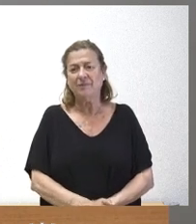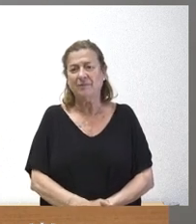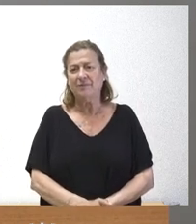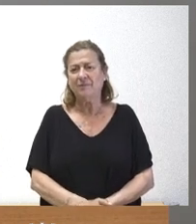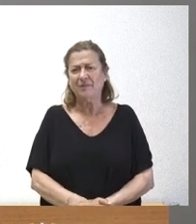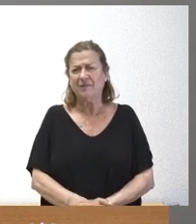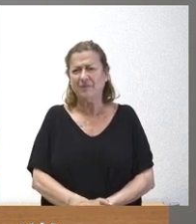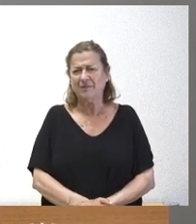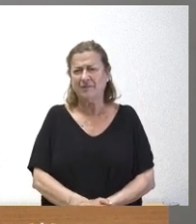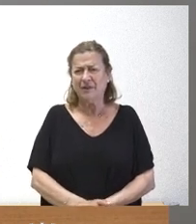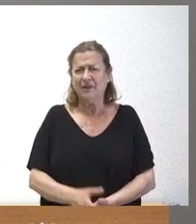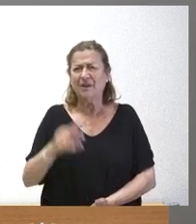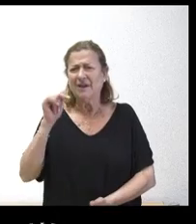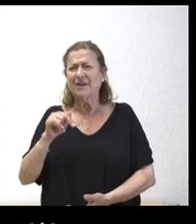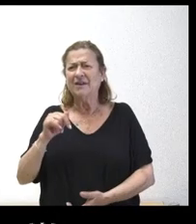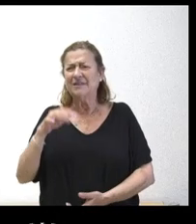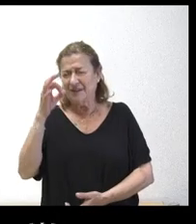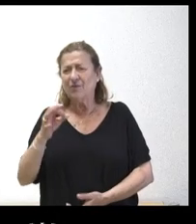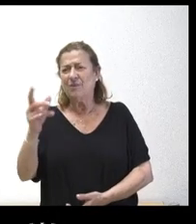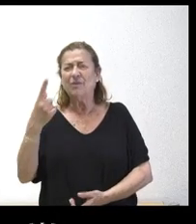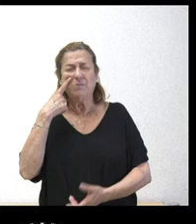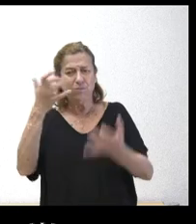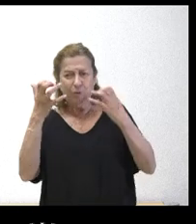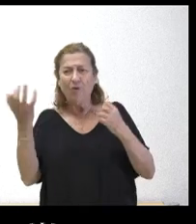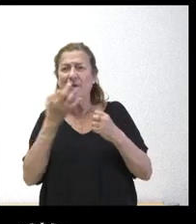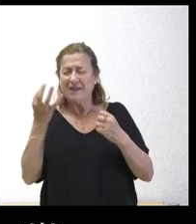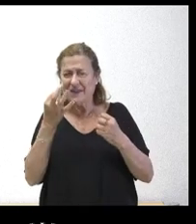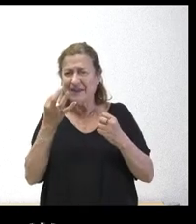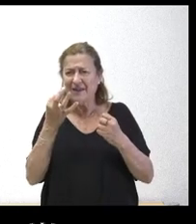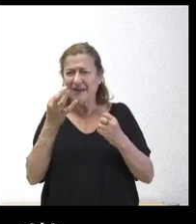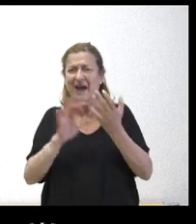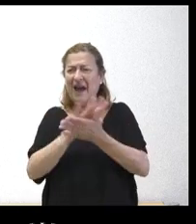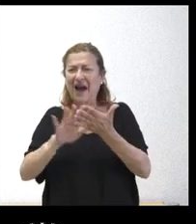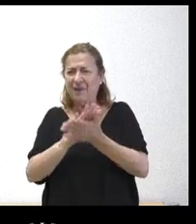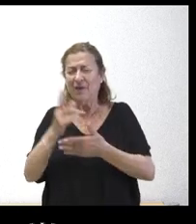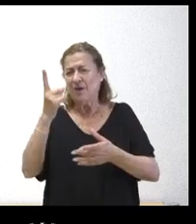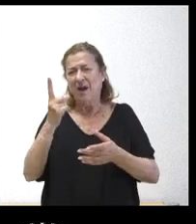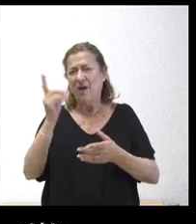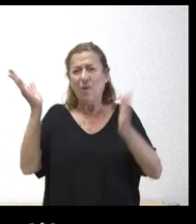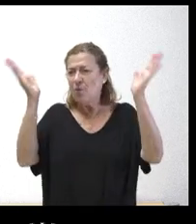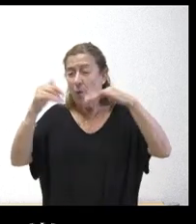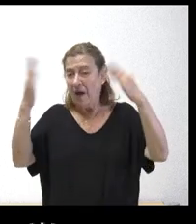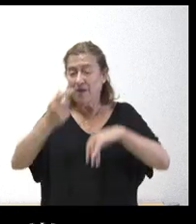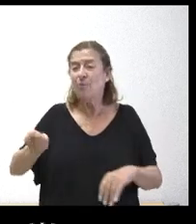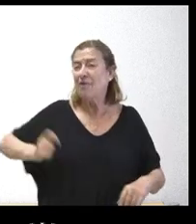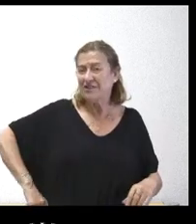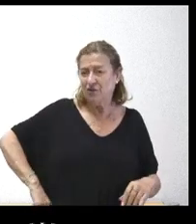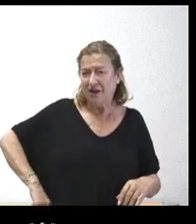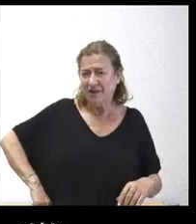Es desconocimiento seguro pero llama la atención que se hable de una ausencia de profesionales